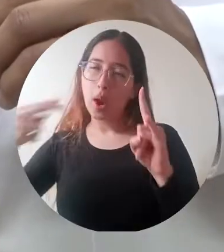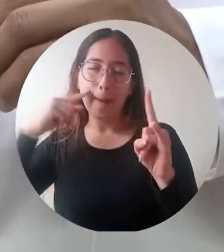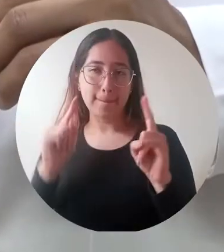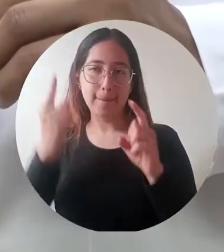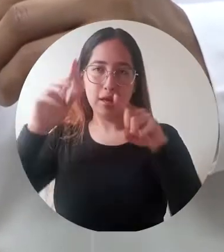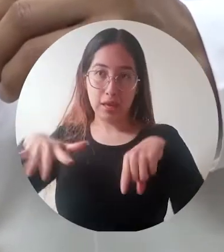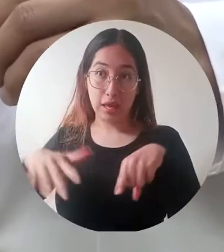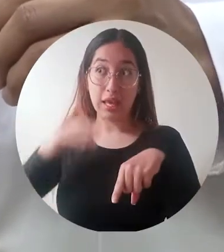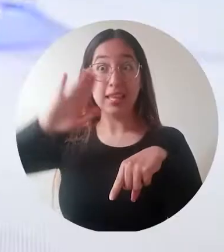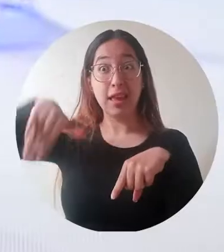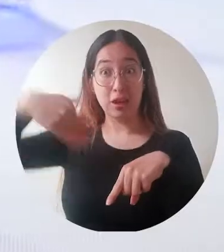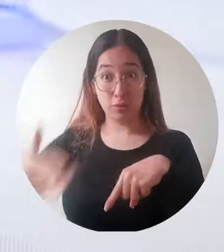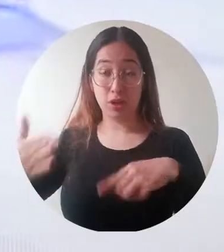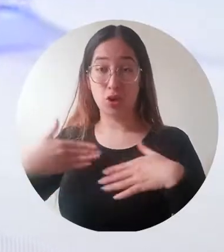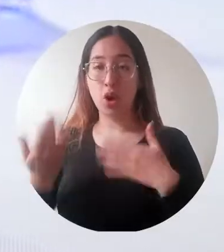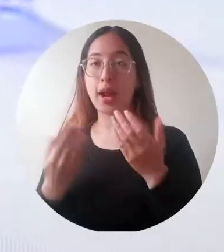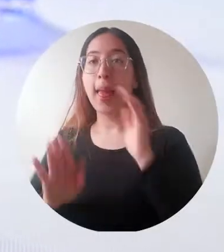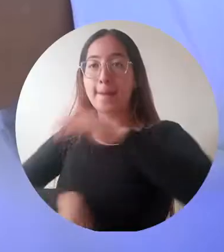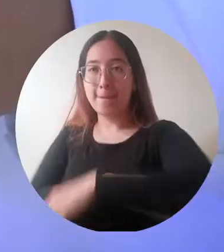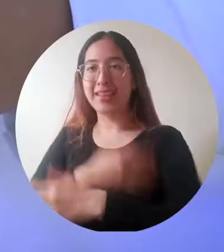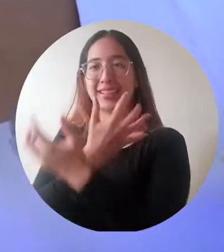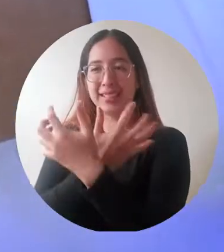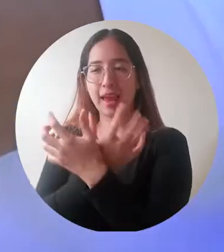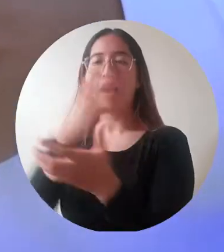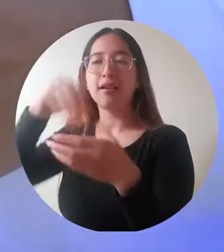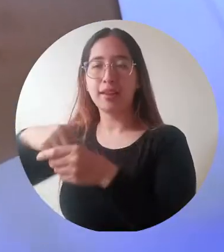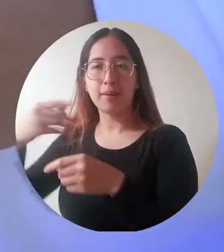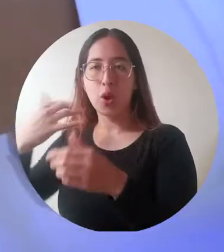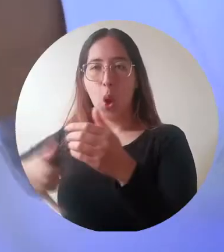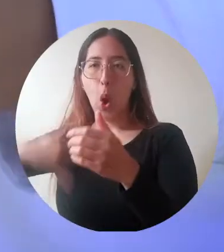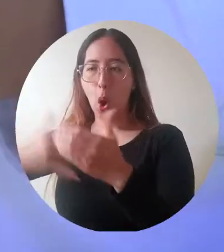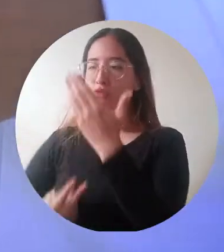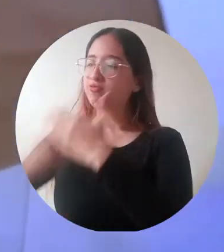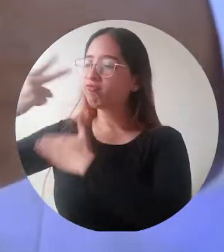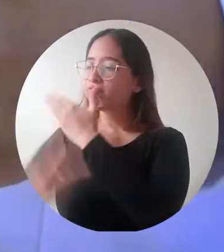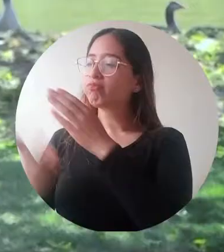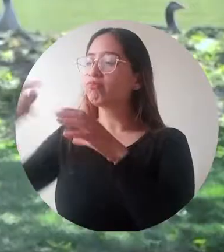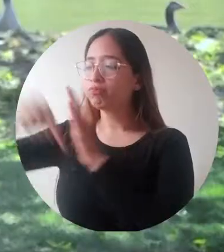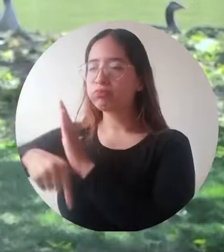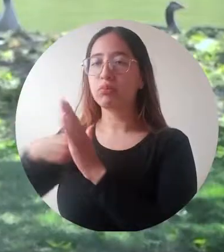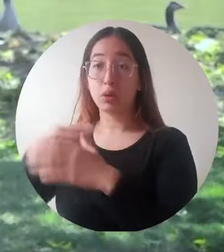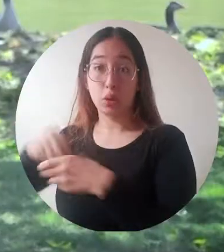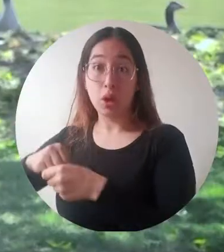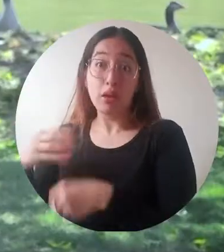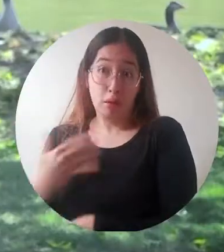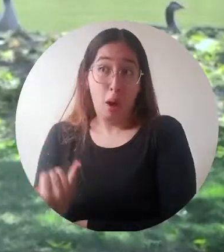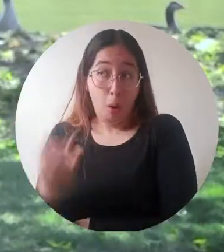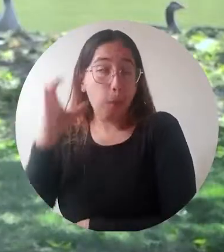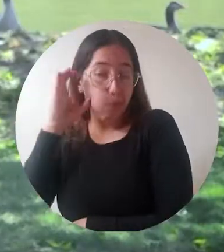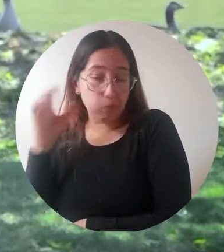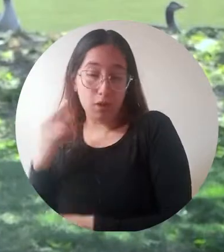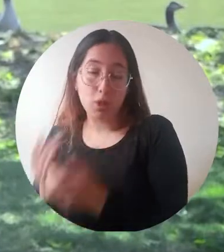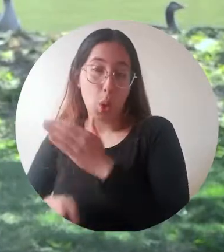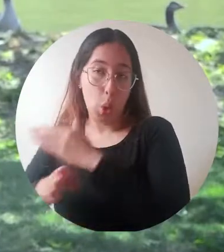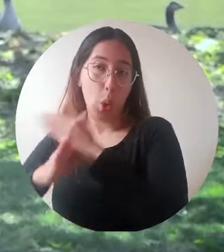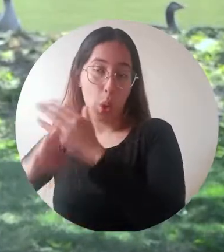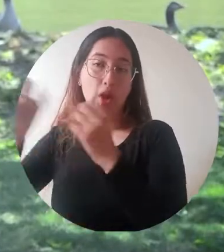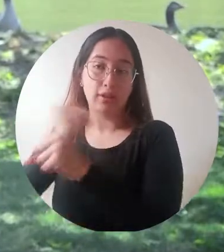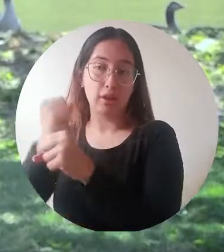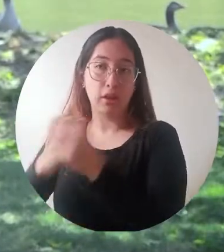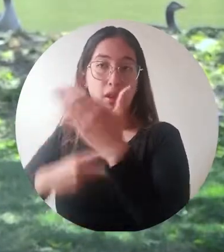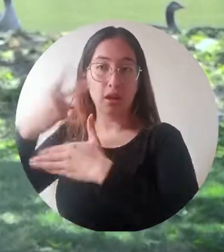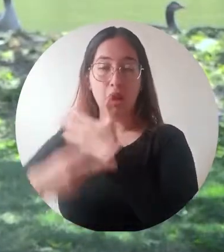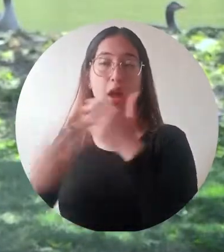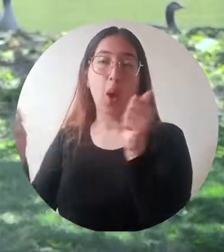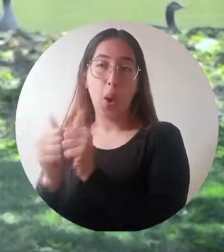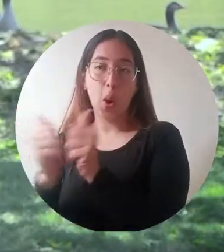tuve la oportunidad de ser joven investigador MinCiencias y también tuve el reconocimiento y todavía sigo trabajando como joven investigador en un proyecto